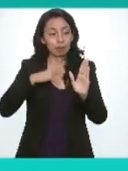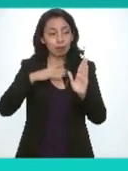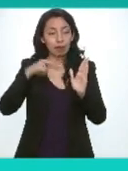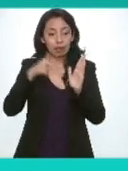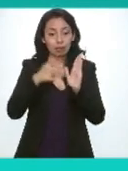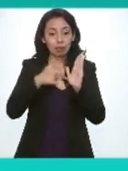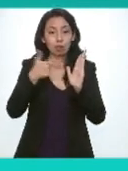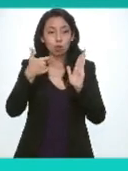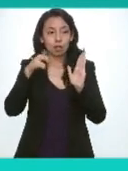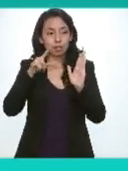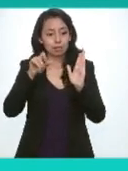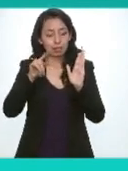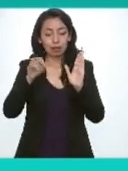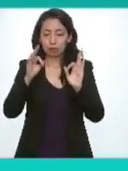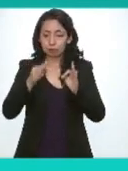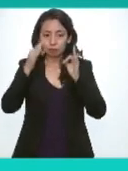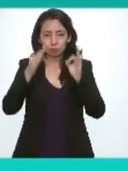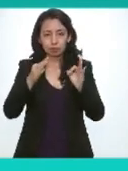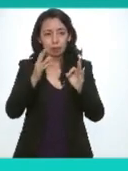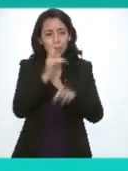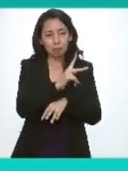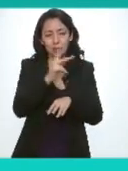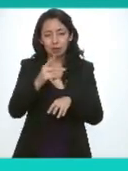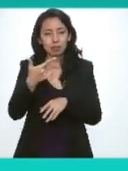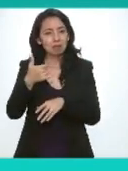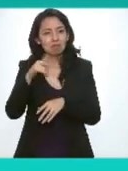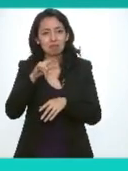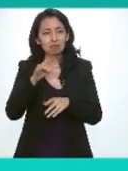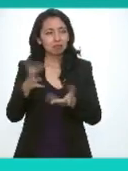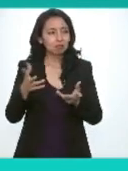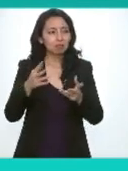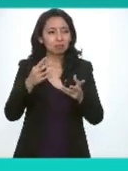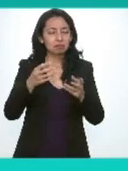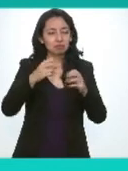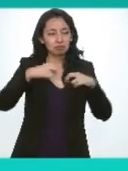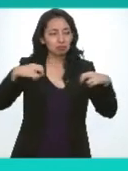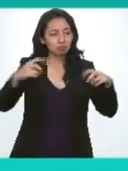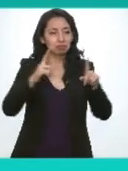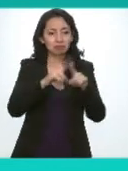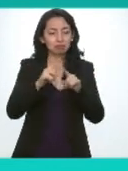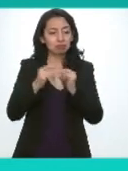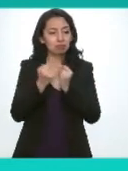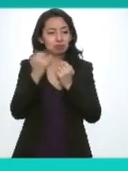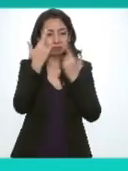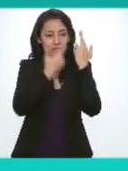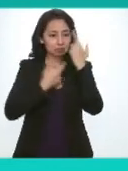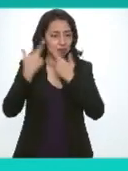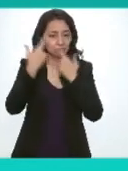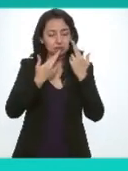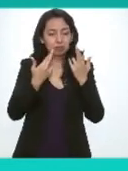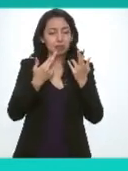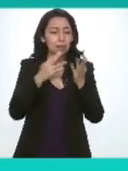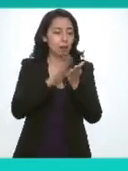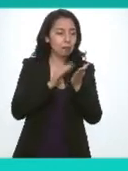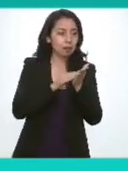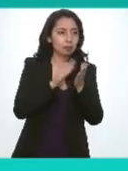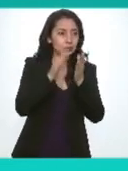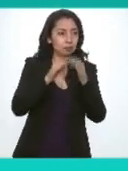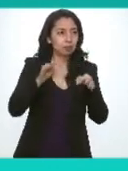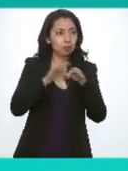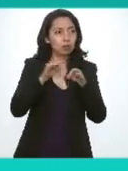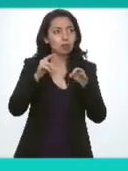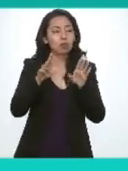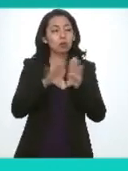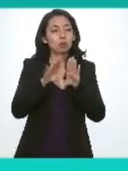el sistema nacional tipo una gaceta parlamentaria lo que se revisa justo como documentos oficiales en las